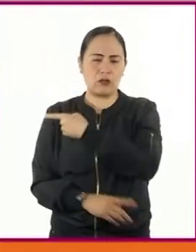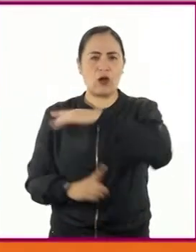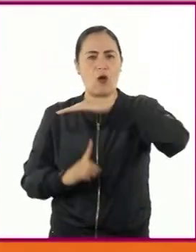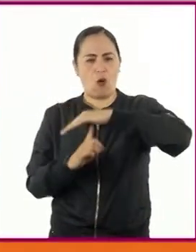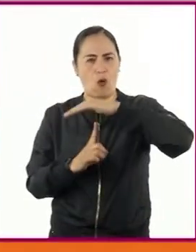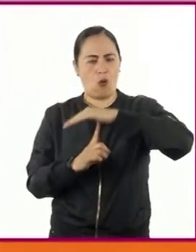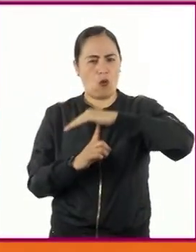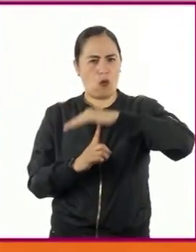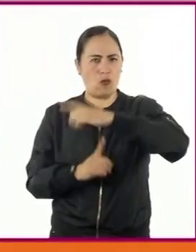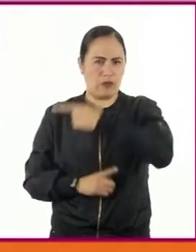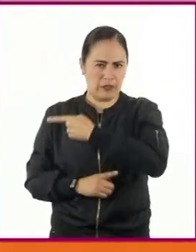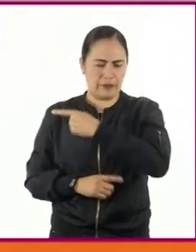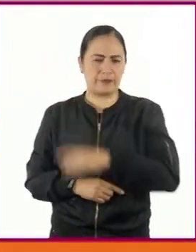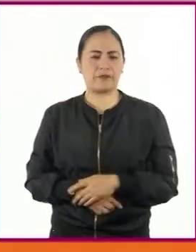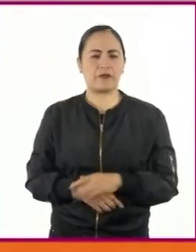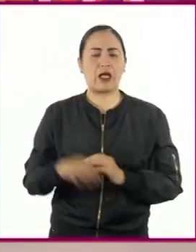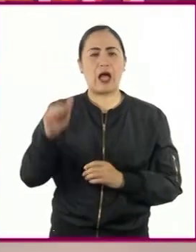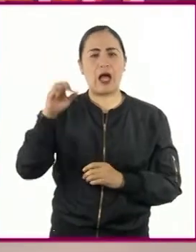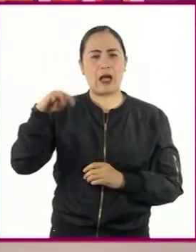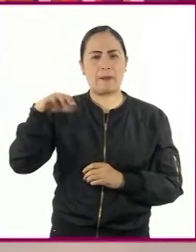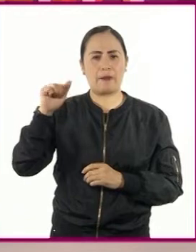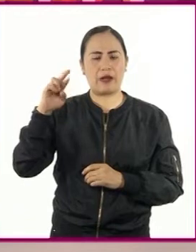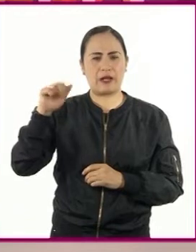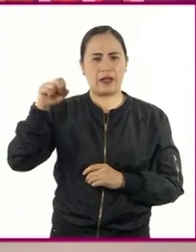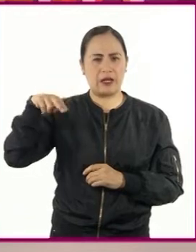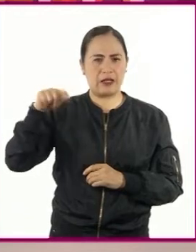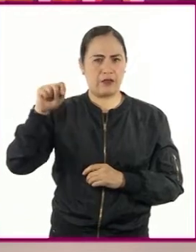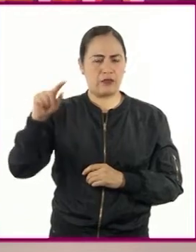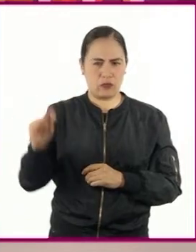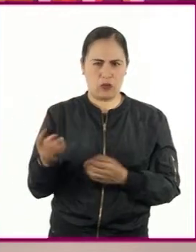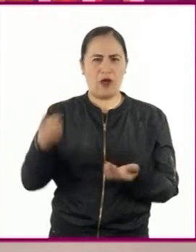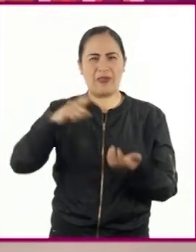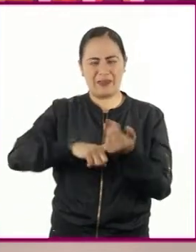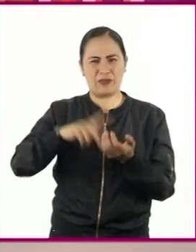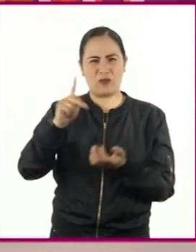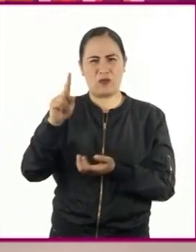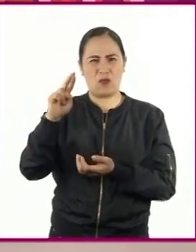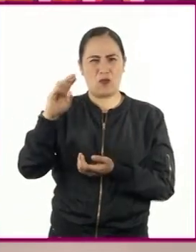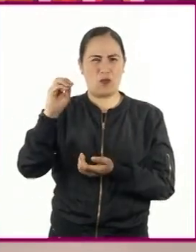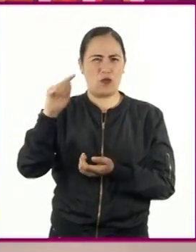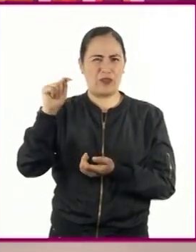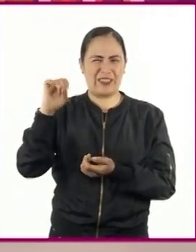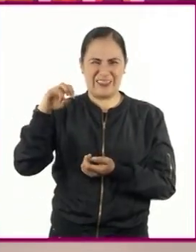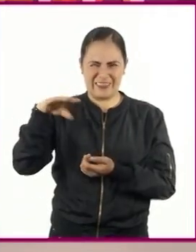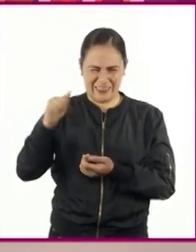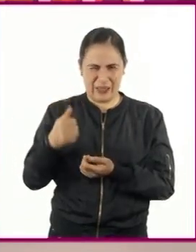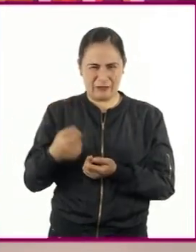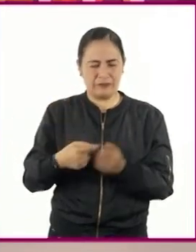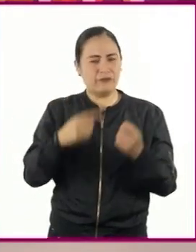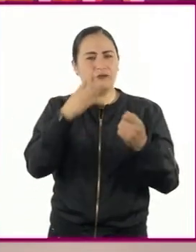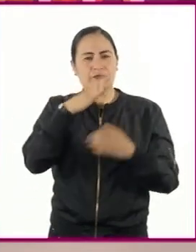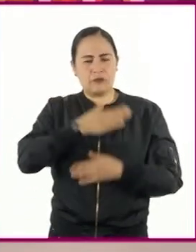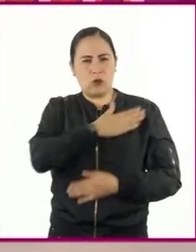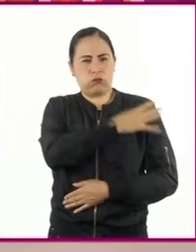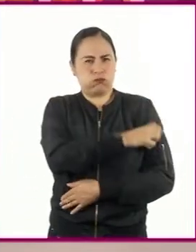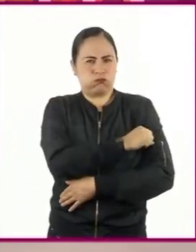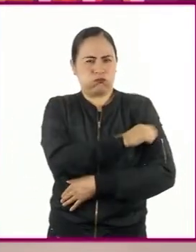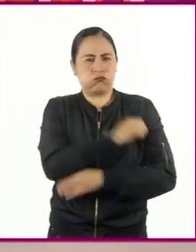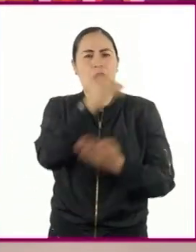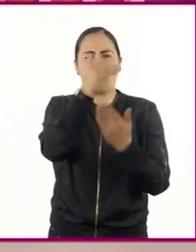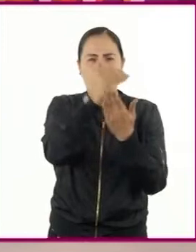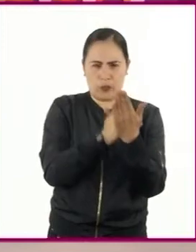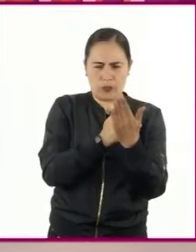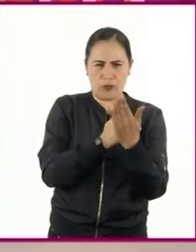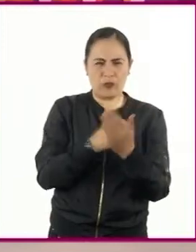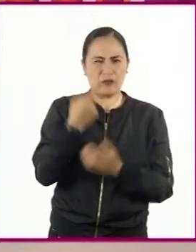la sequía. Y el gen del amaranto que contiene una proteína que reduce la hipertensión. Observen en los modelos los genes que